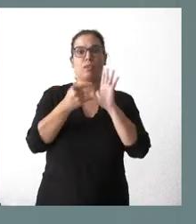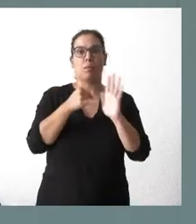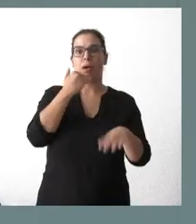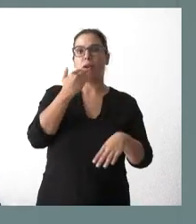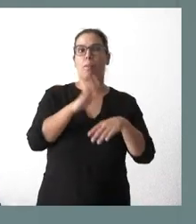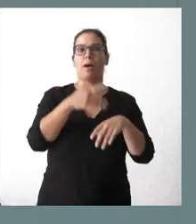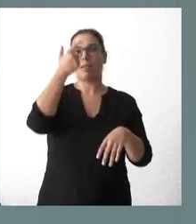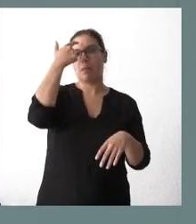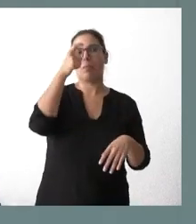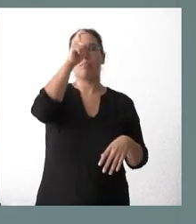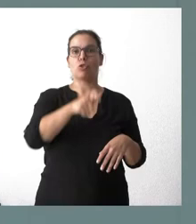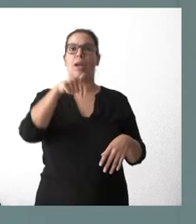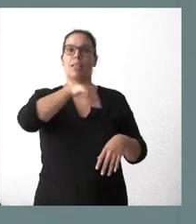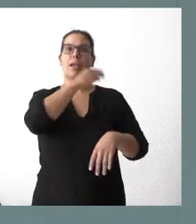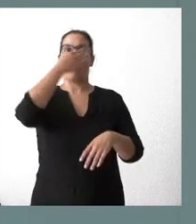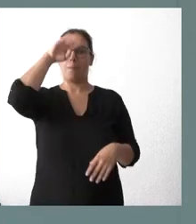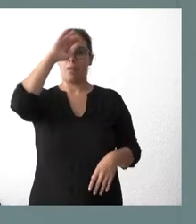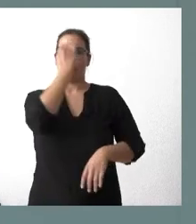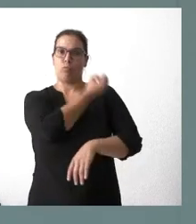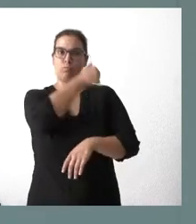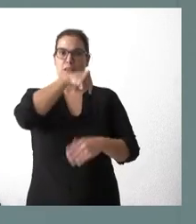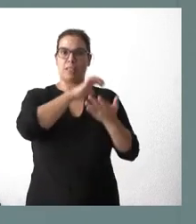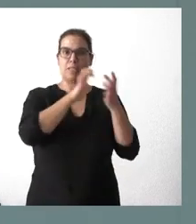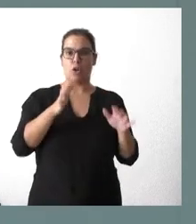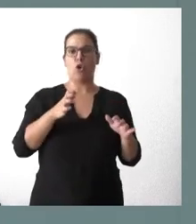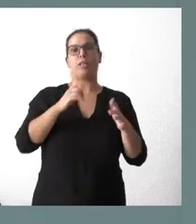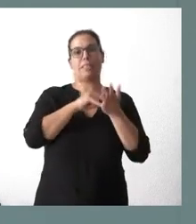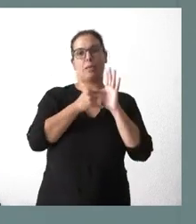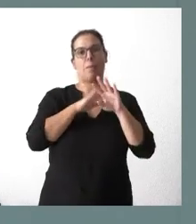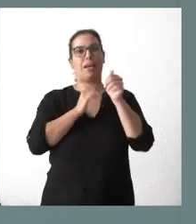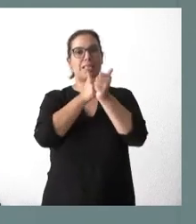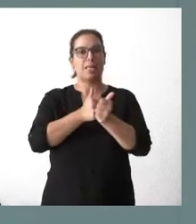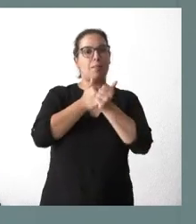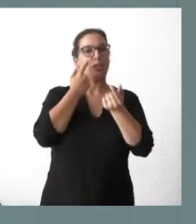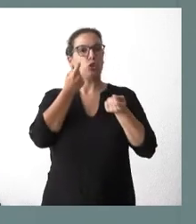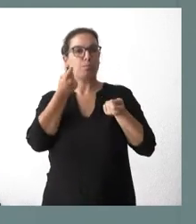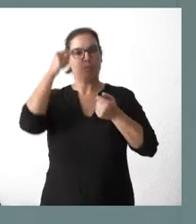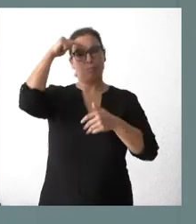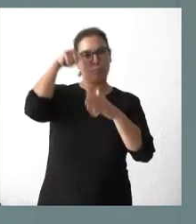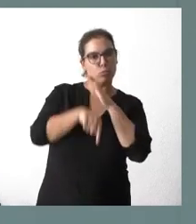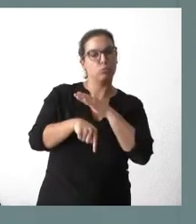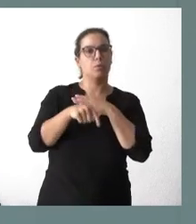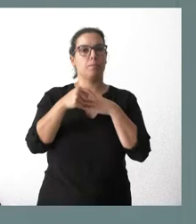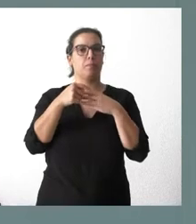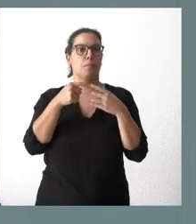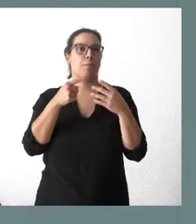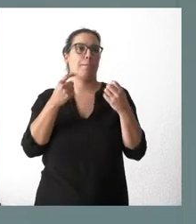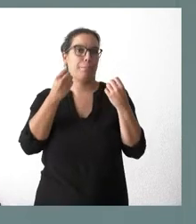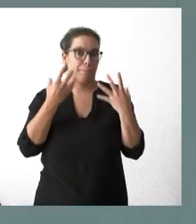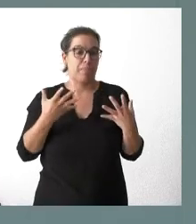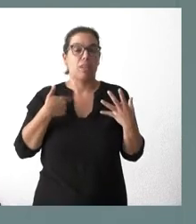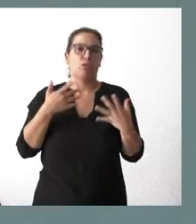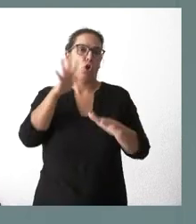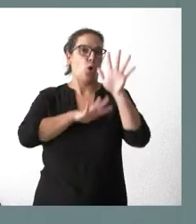personas están empadronadas en nuestra comunidad autónoma. Tiene un mecanismo, por tanto, de seguimiento más considerable y tiene, en definitiva, su